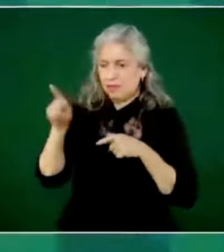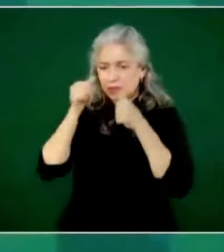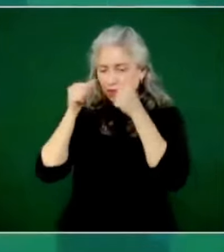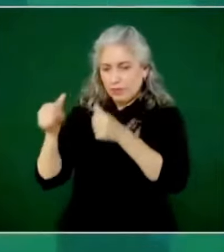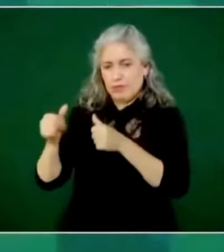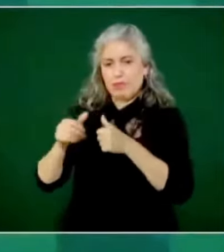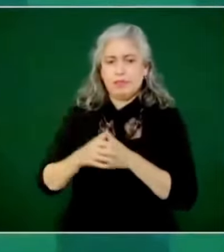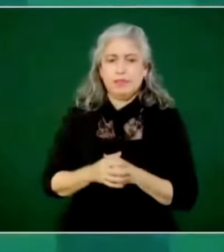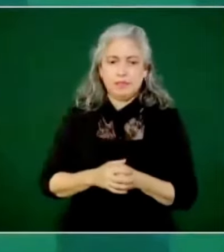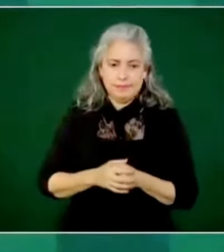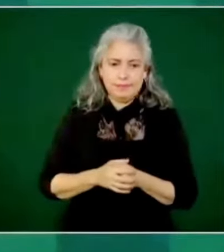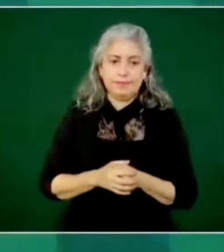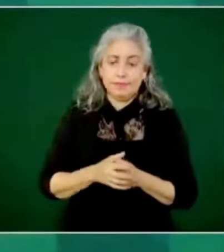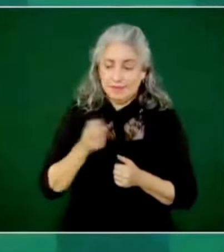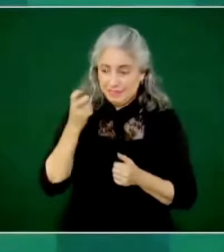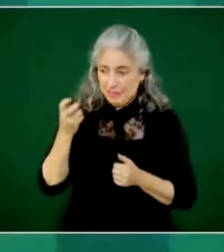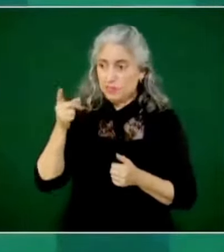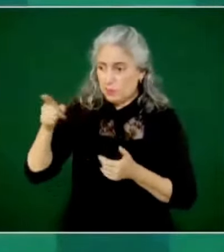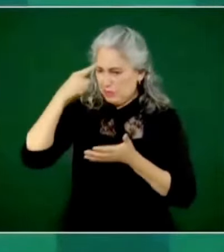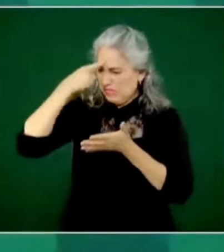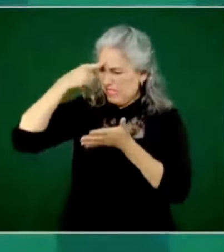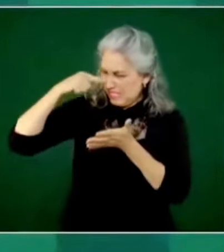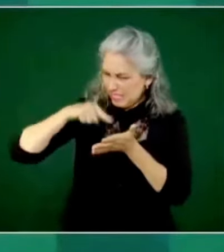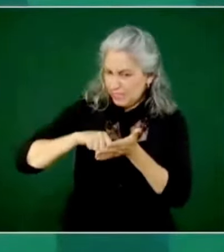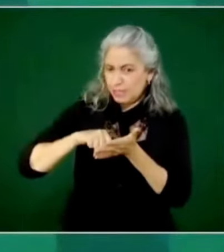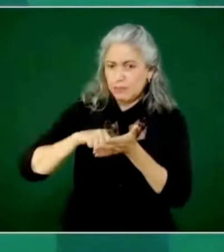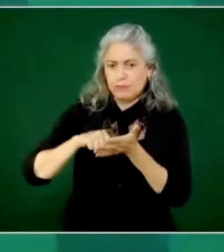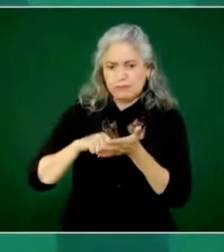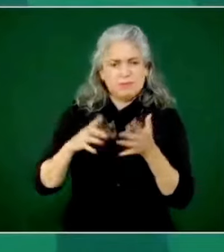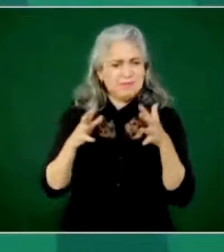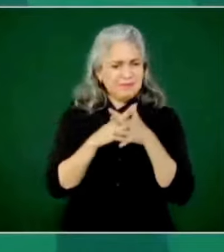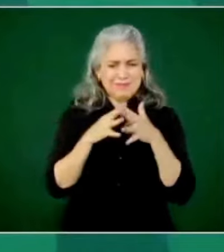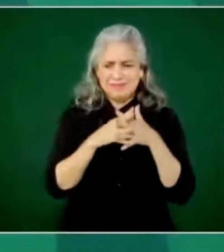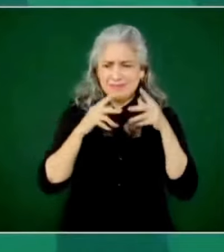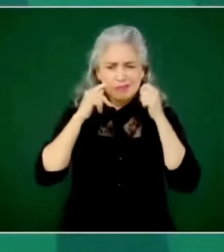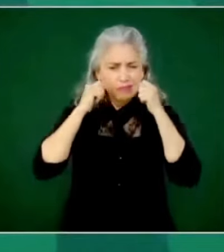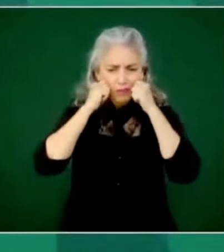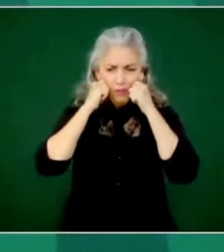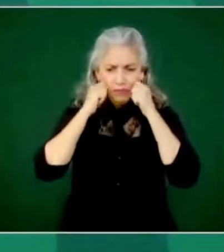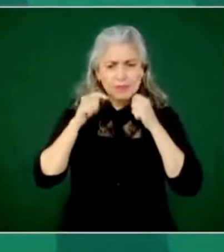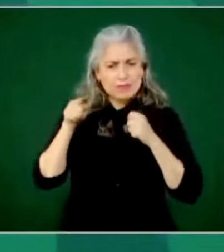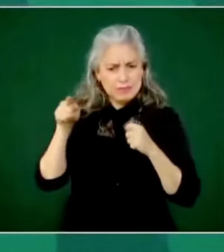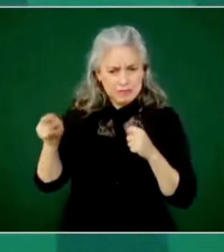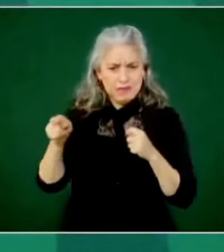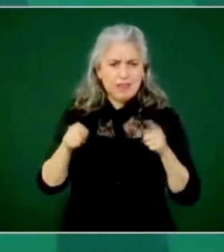guerra contra los potentados y en situaciones